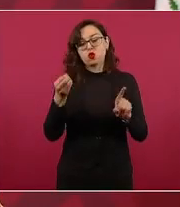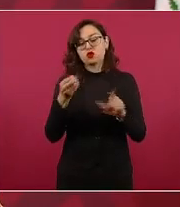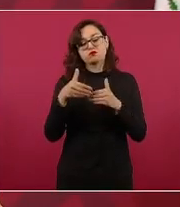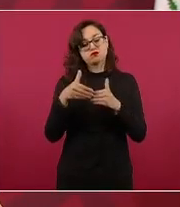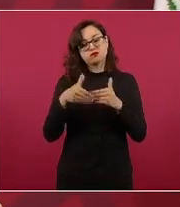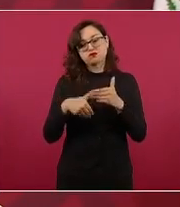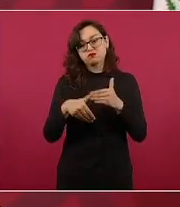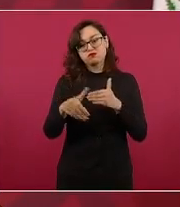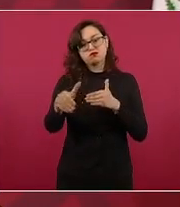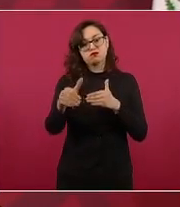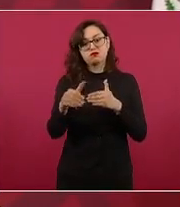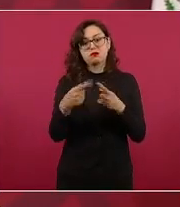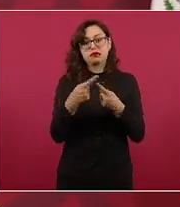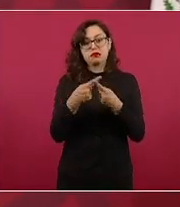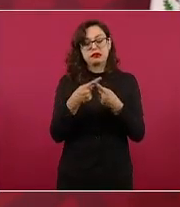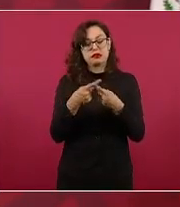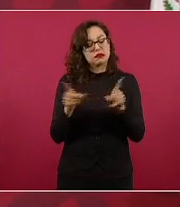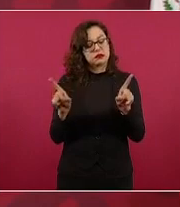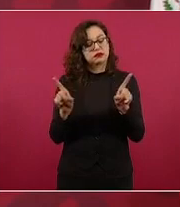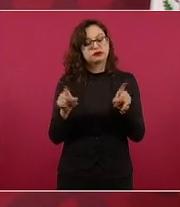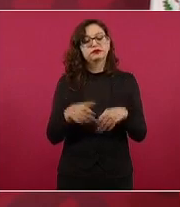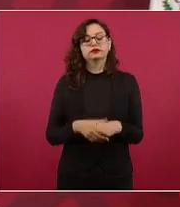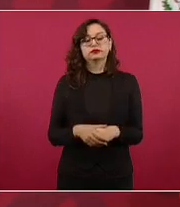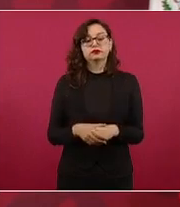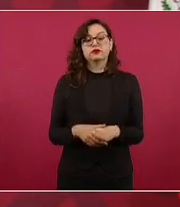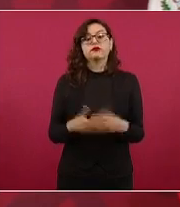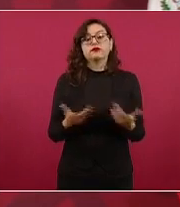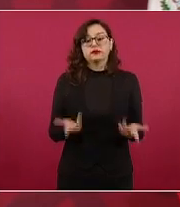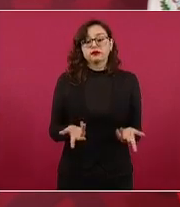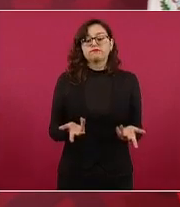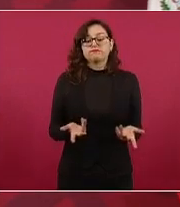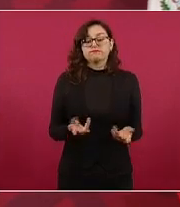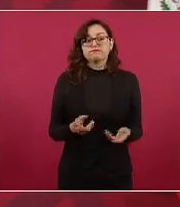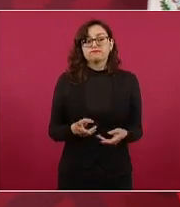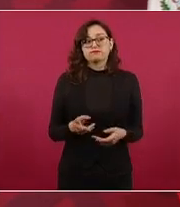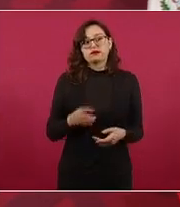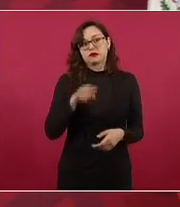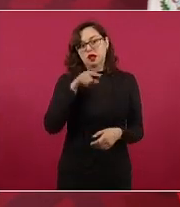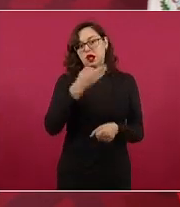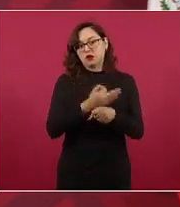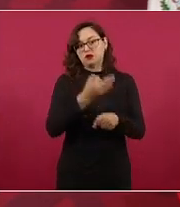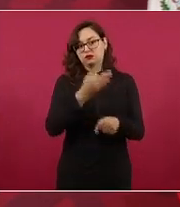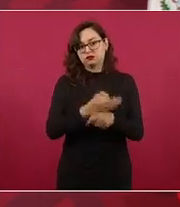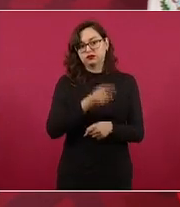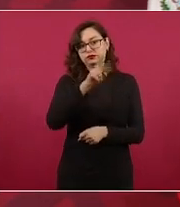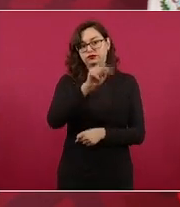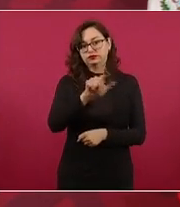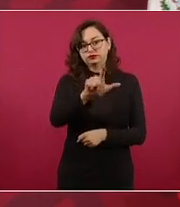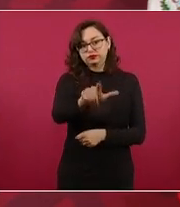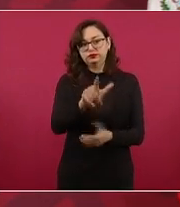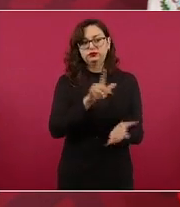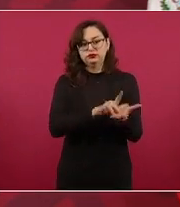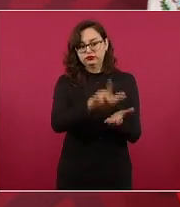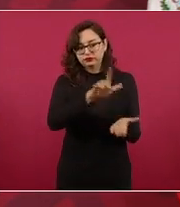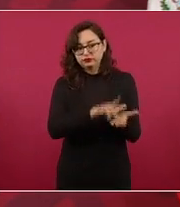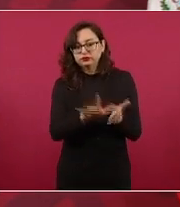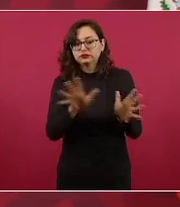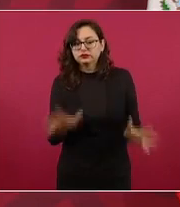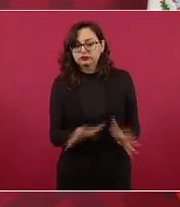se va a resolver esta situación todos estamos ayudando están ayudando los empresarios